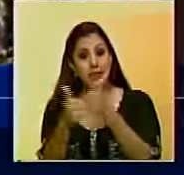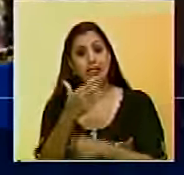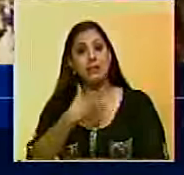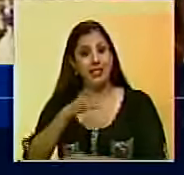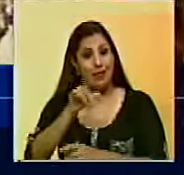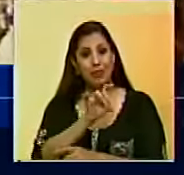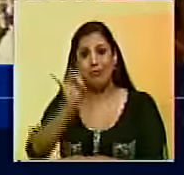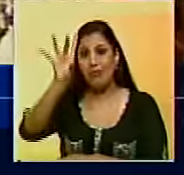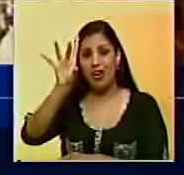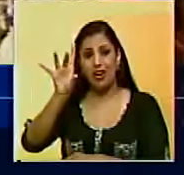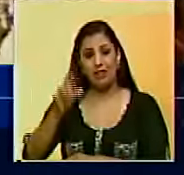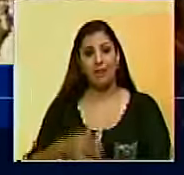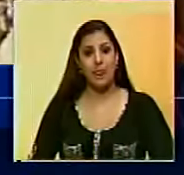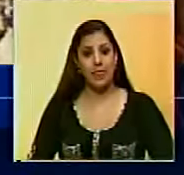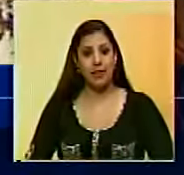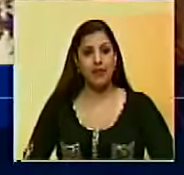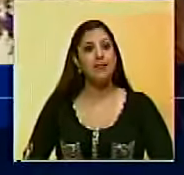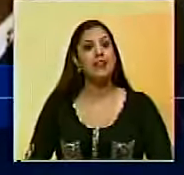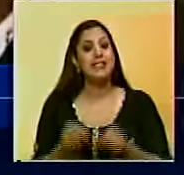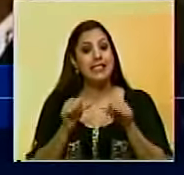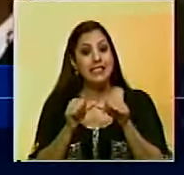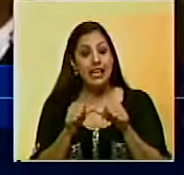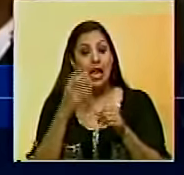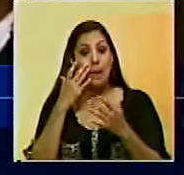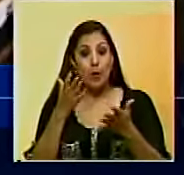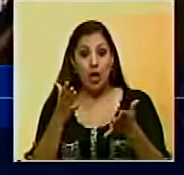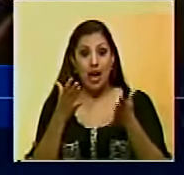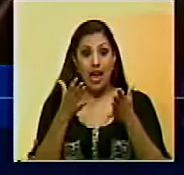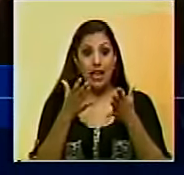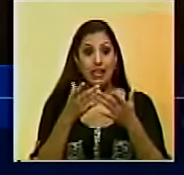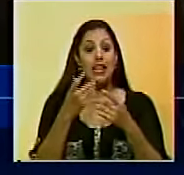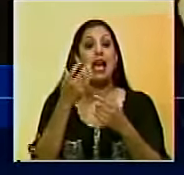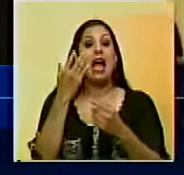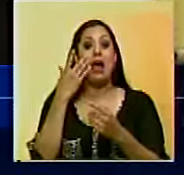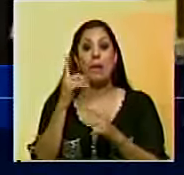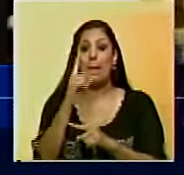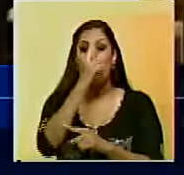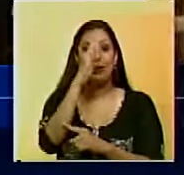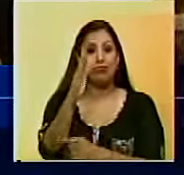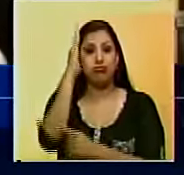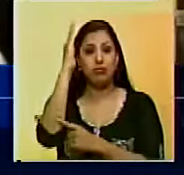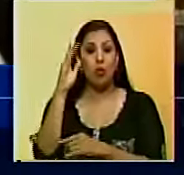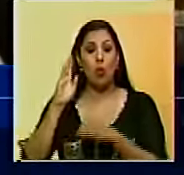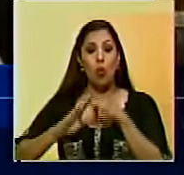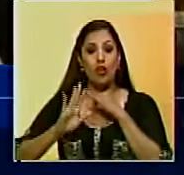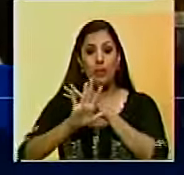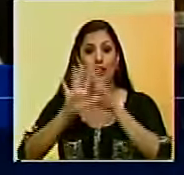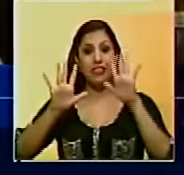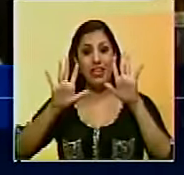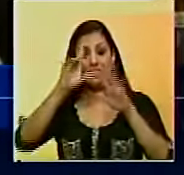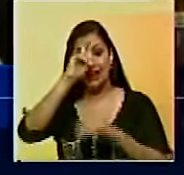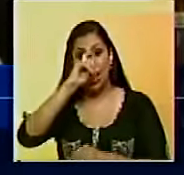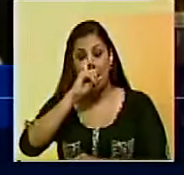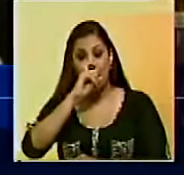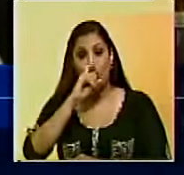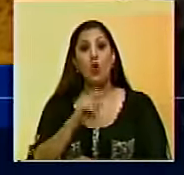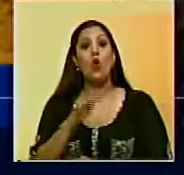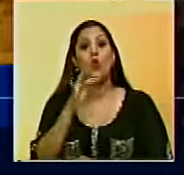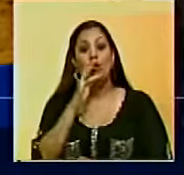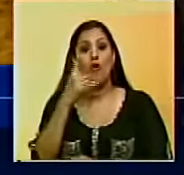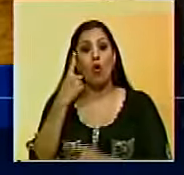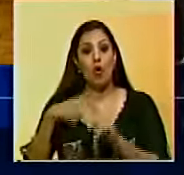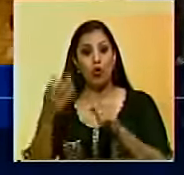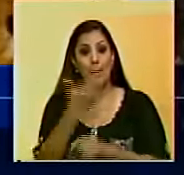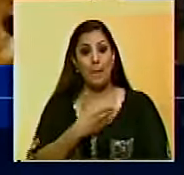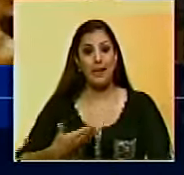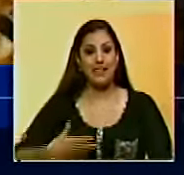Álvaro García en el poder. De mantenerse este resultado sería la primera derrota del mandatario en los últimos 10 años. Entre tanto, el presidente